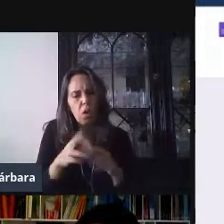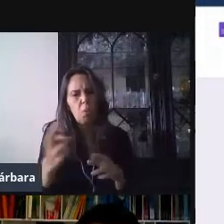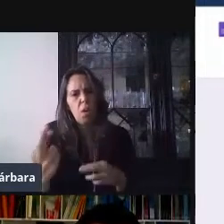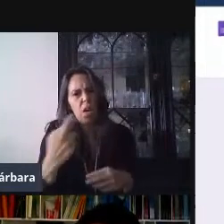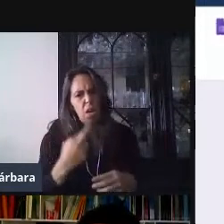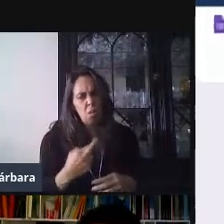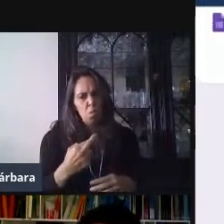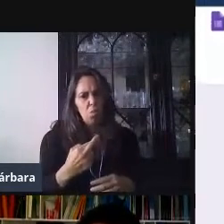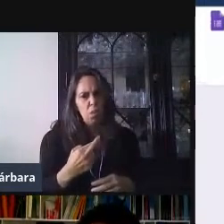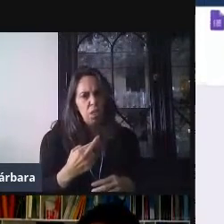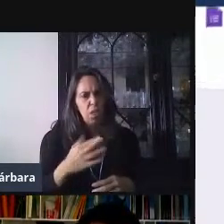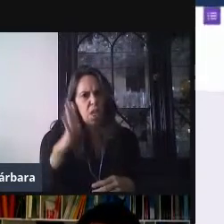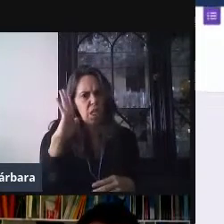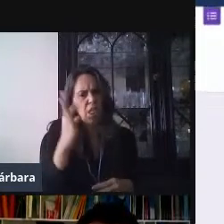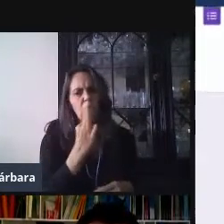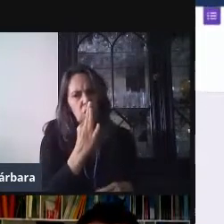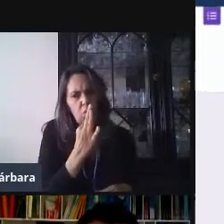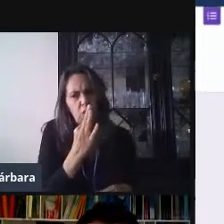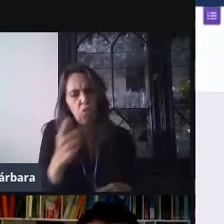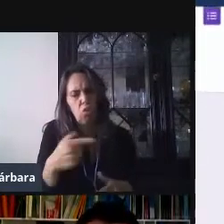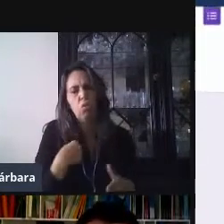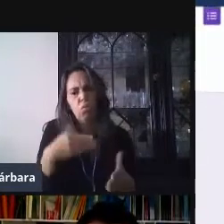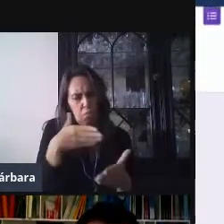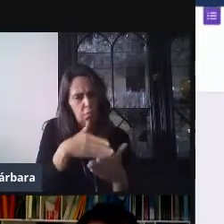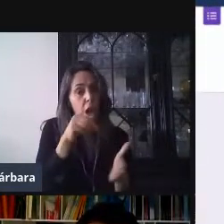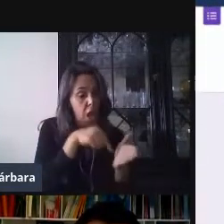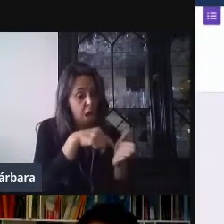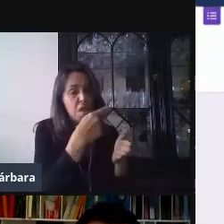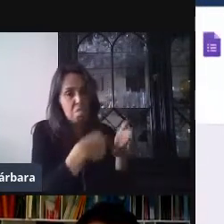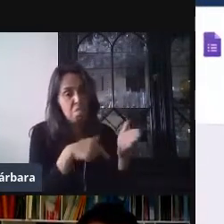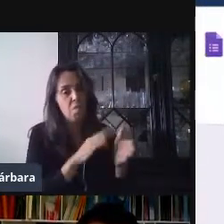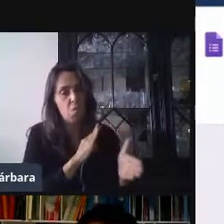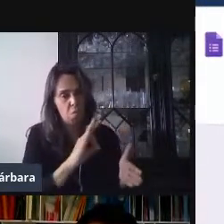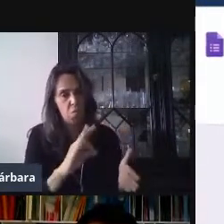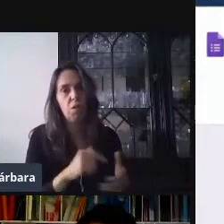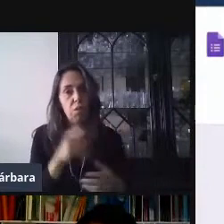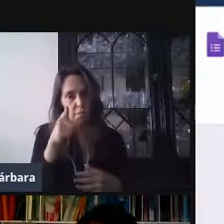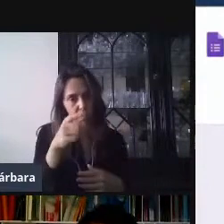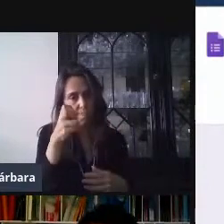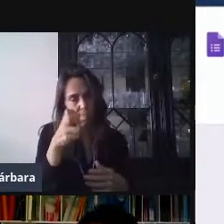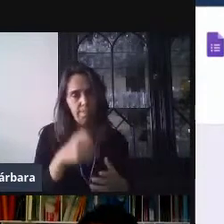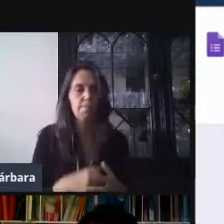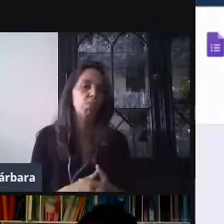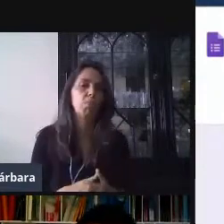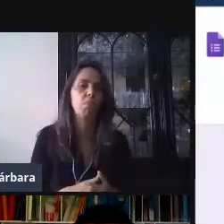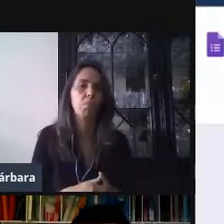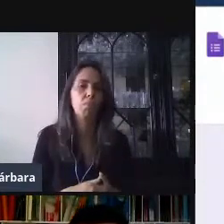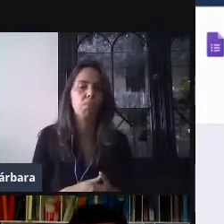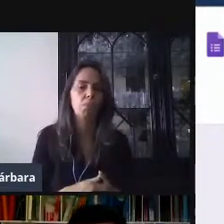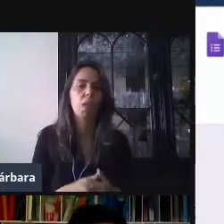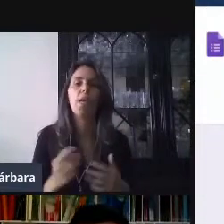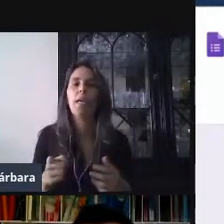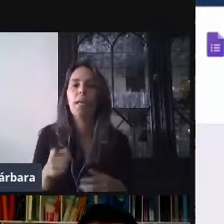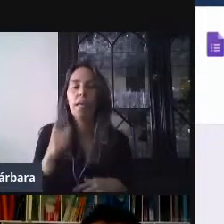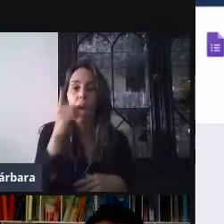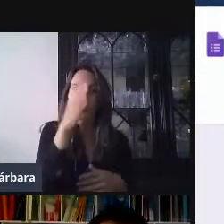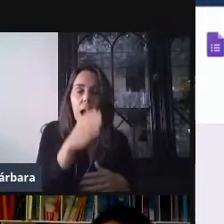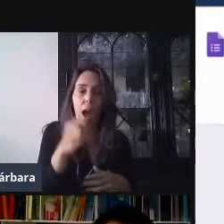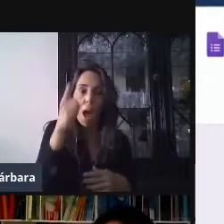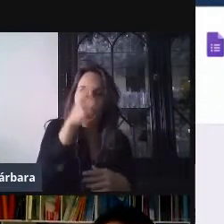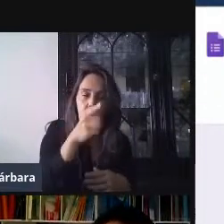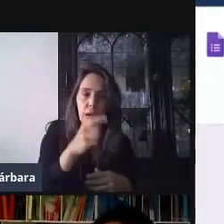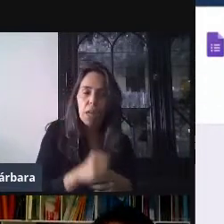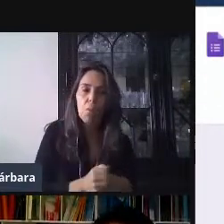ahí son complementos que nos van a ayudar mucho. Y, bueno, continuando en la parte superior izquierda, encontraremos el